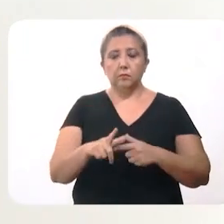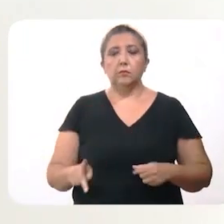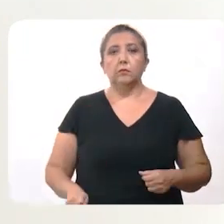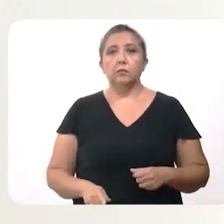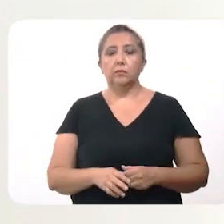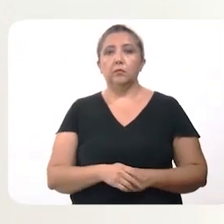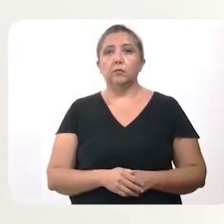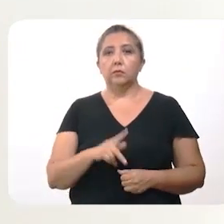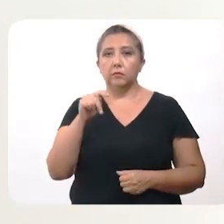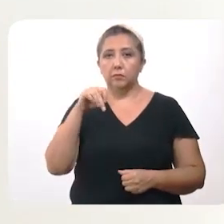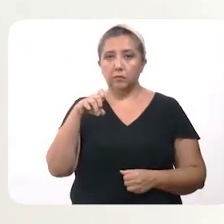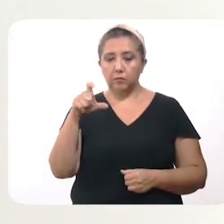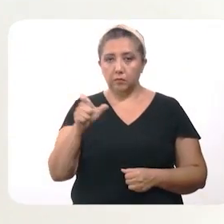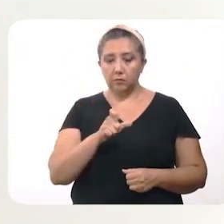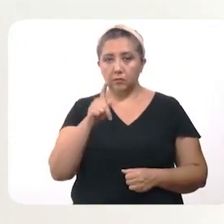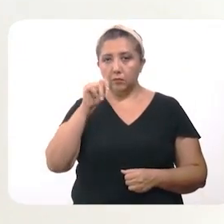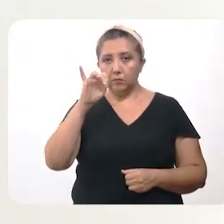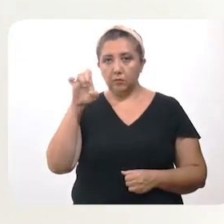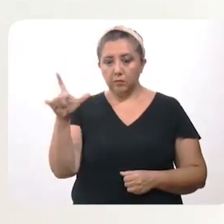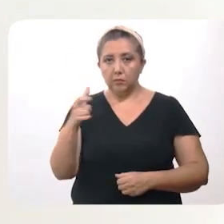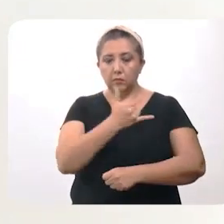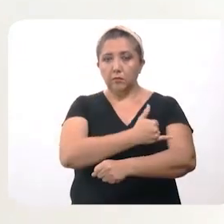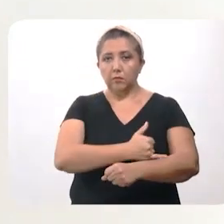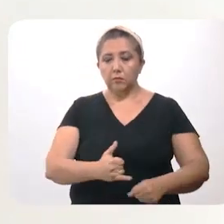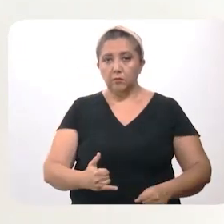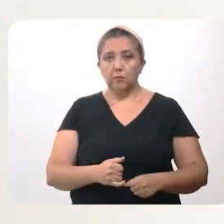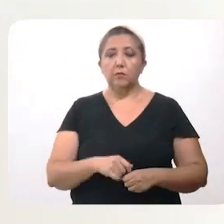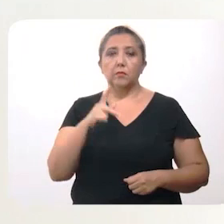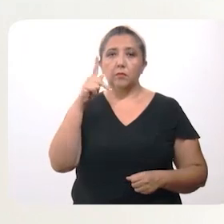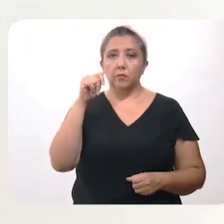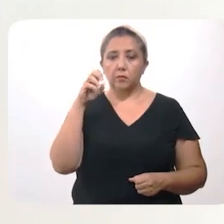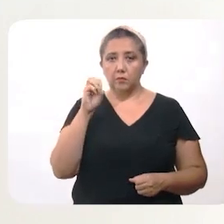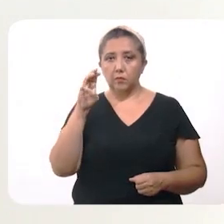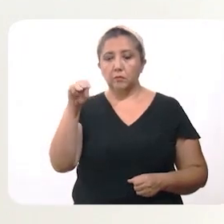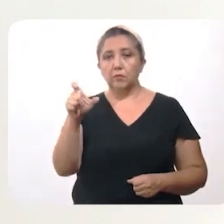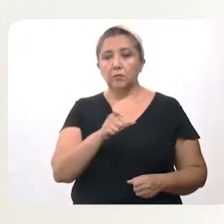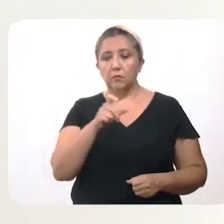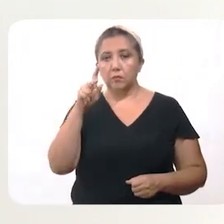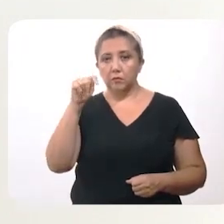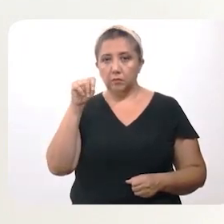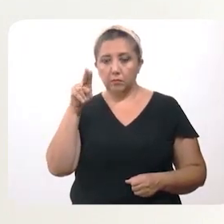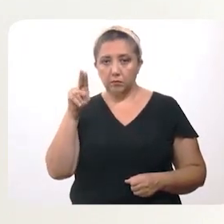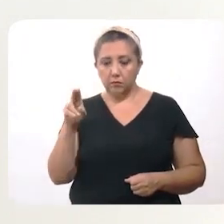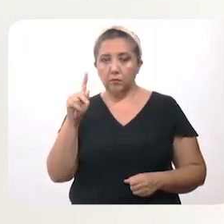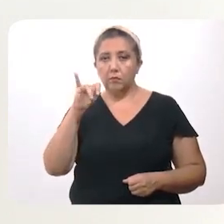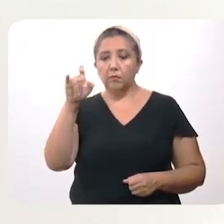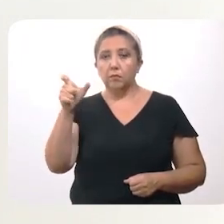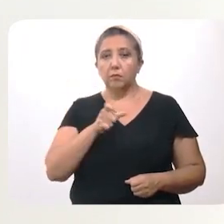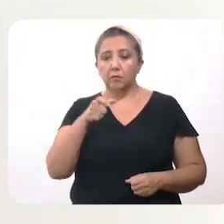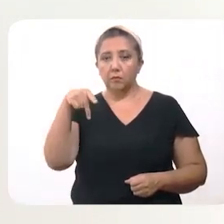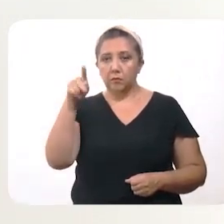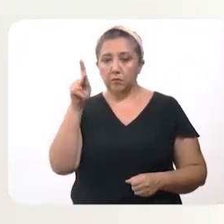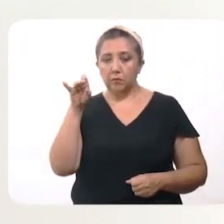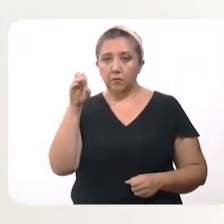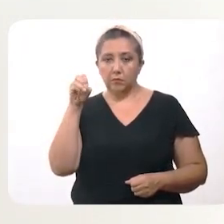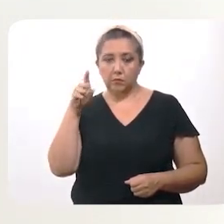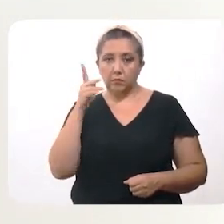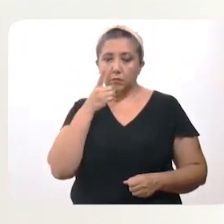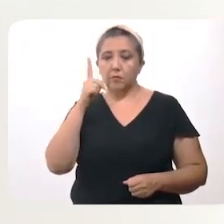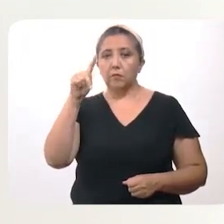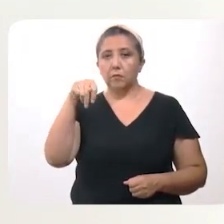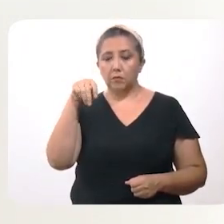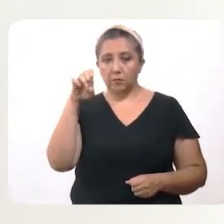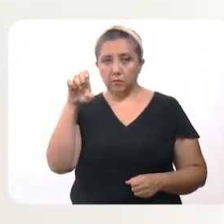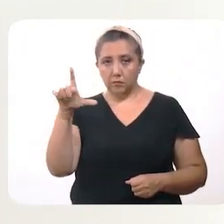municipios. Tecach, Ticul, Isamal, Peto, Mashcanú, Tishcocop, Temozón, Espita,